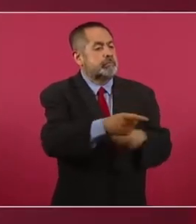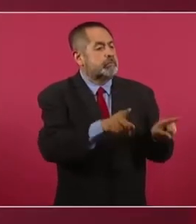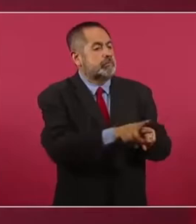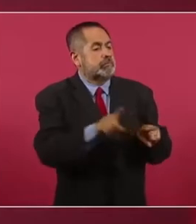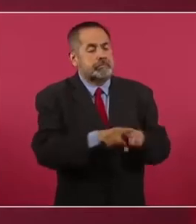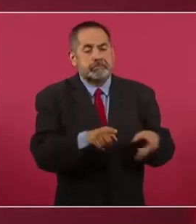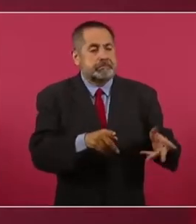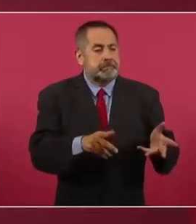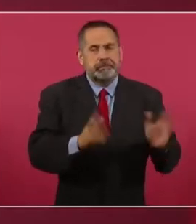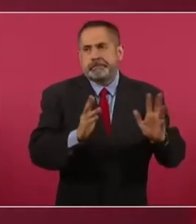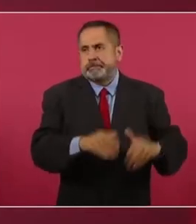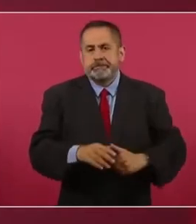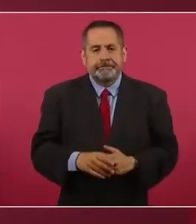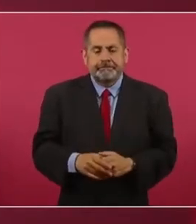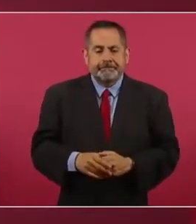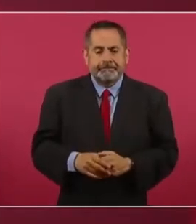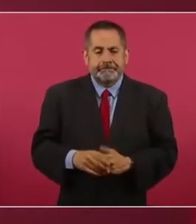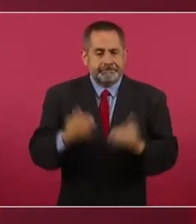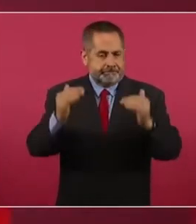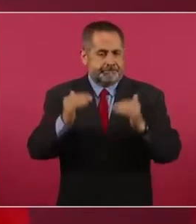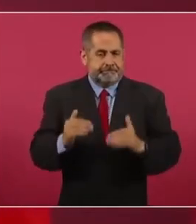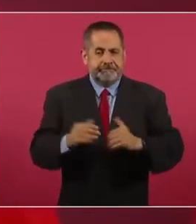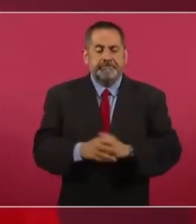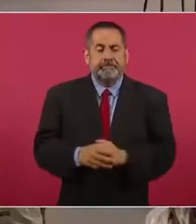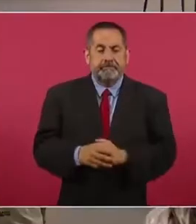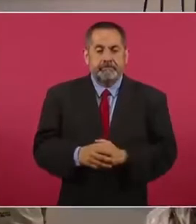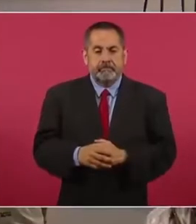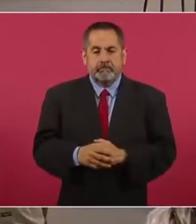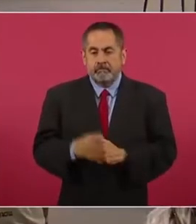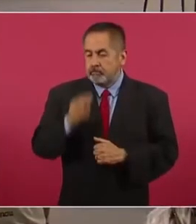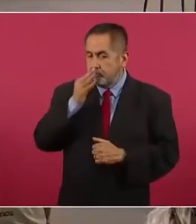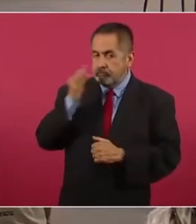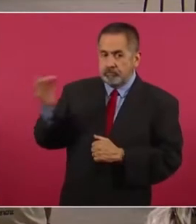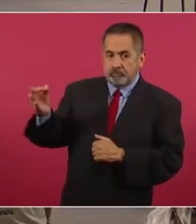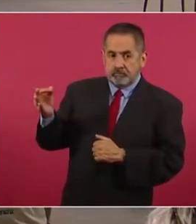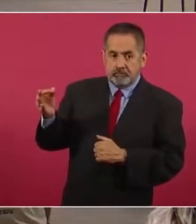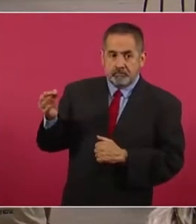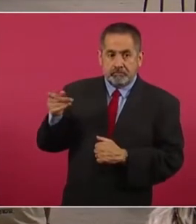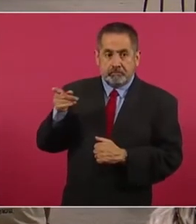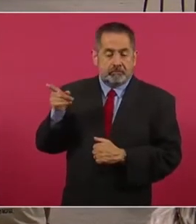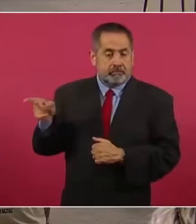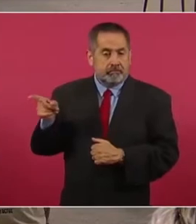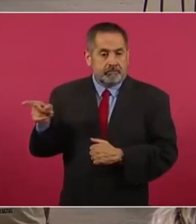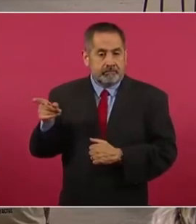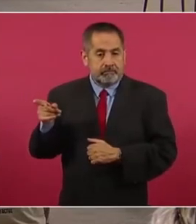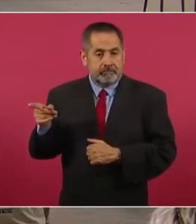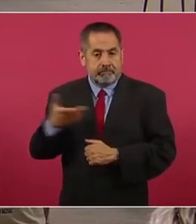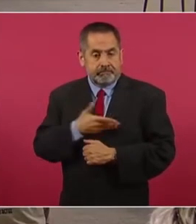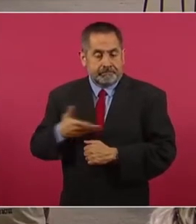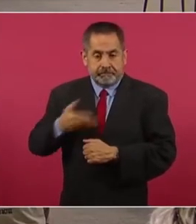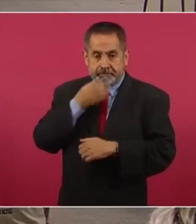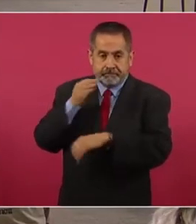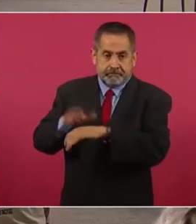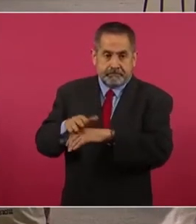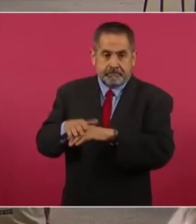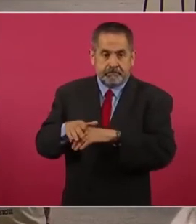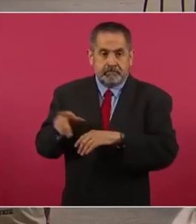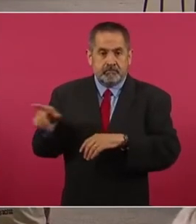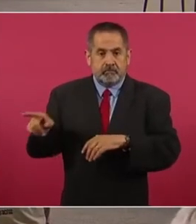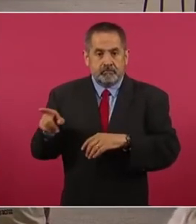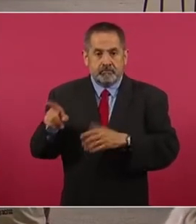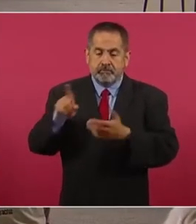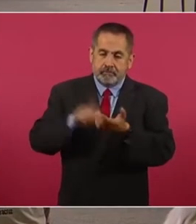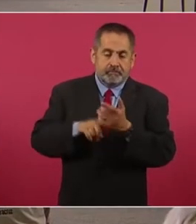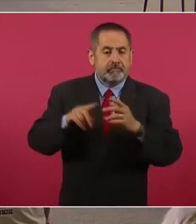Siguiente, por favor. Señor presidente, le informamos que esta es ahora una sección dentro de